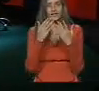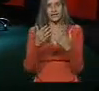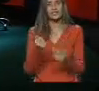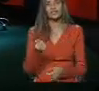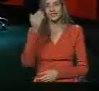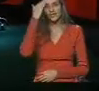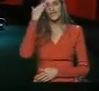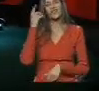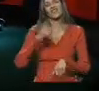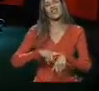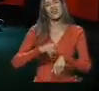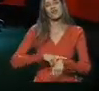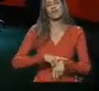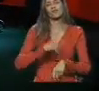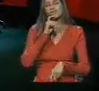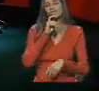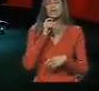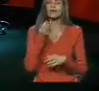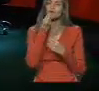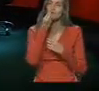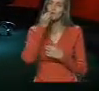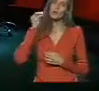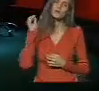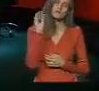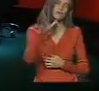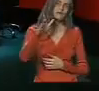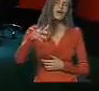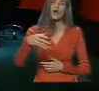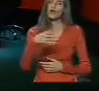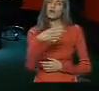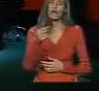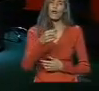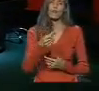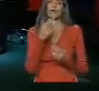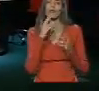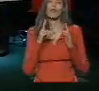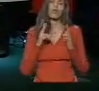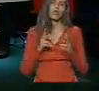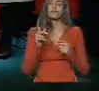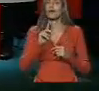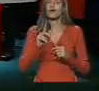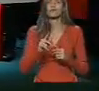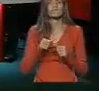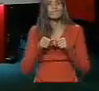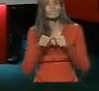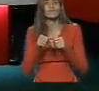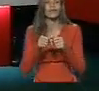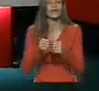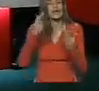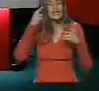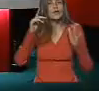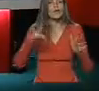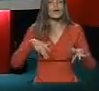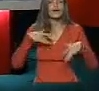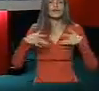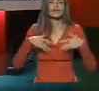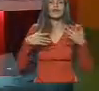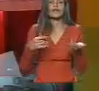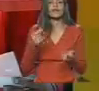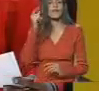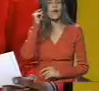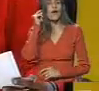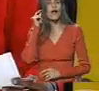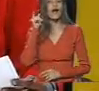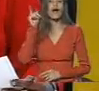Tú sabes cómo es el tiempo. Un beso grandote y no bajes la guardia. Yo creo que el acto de las mujeres